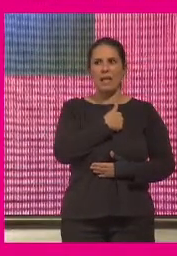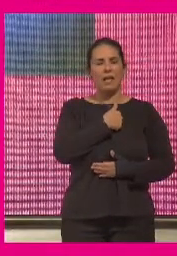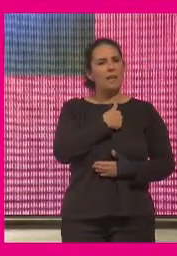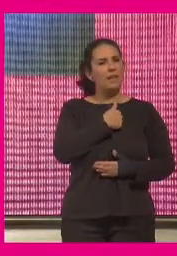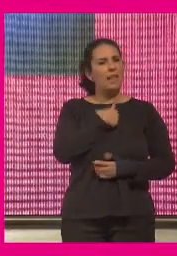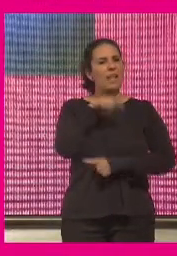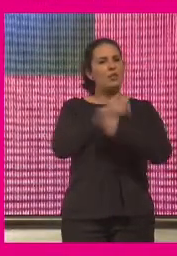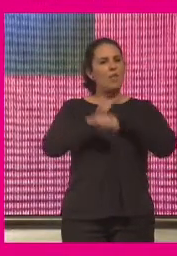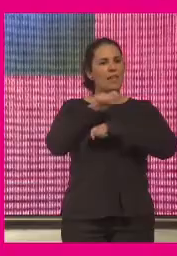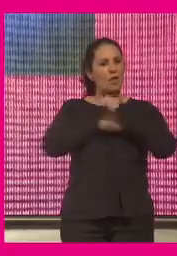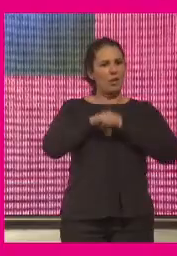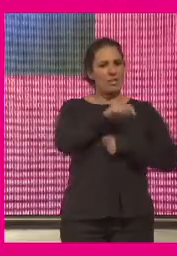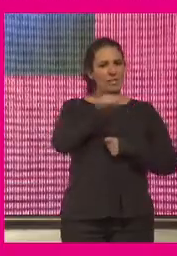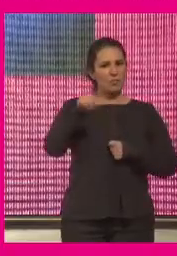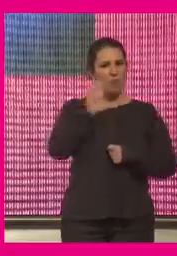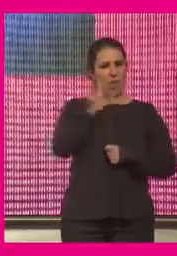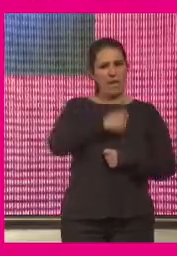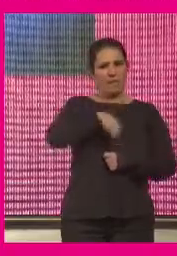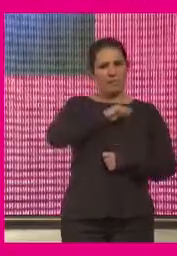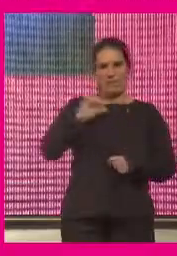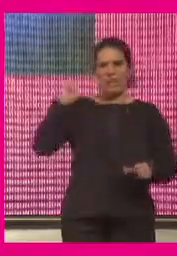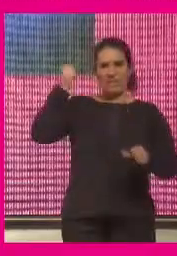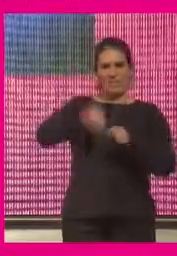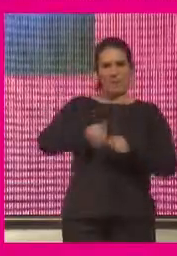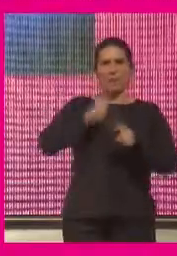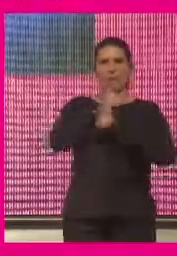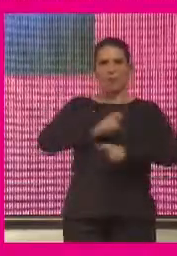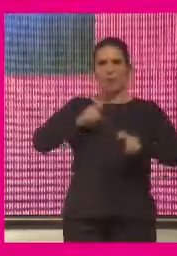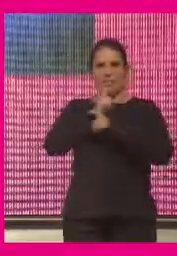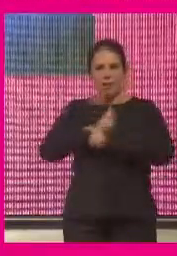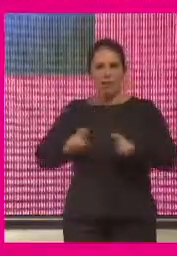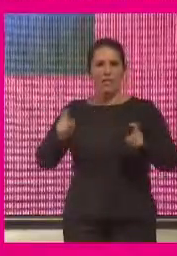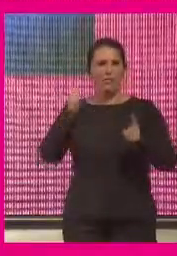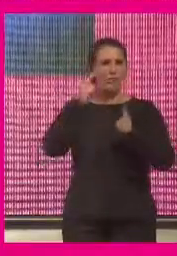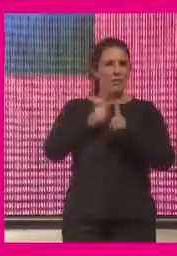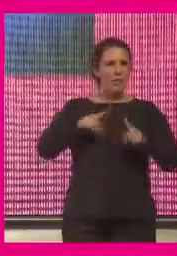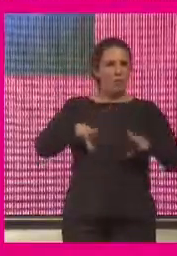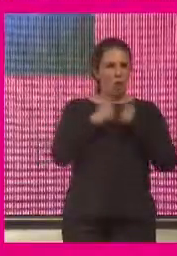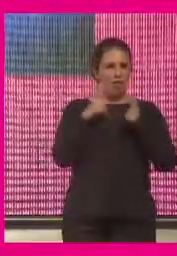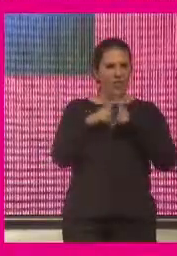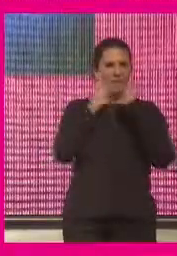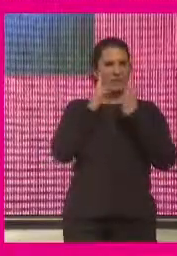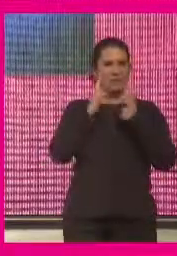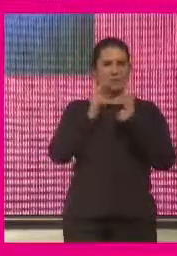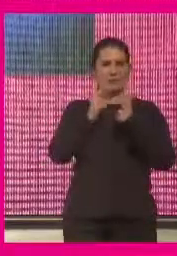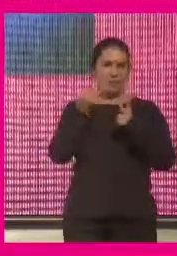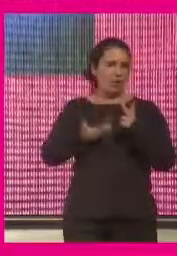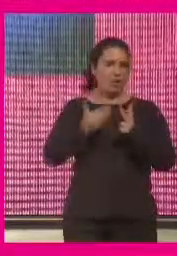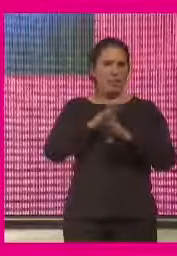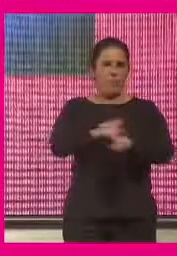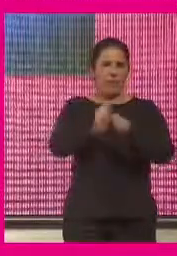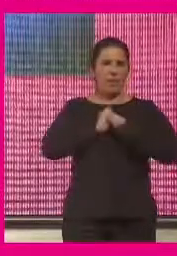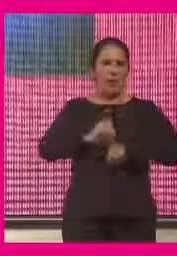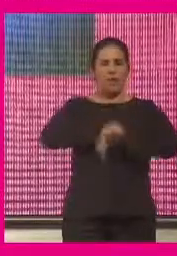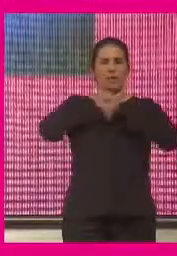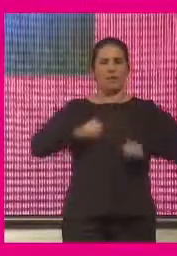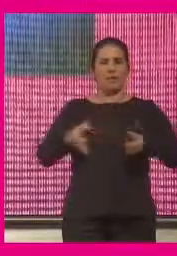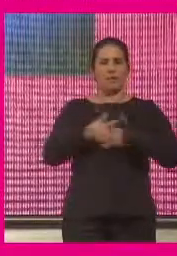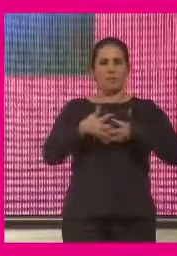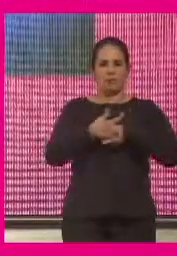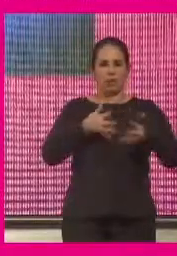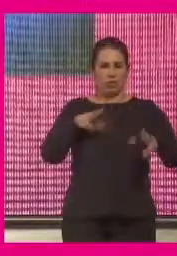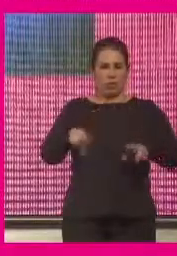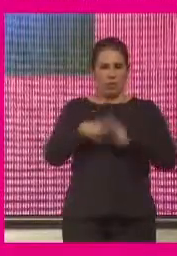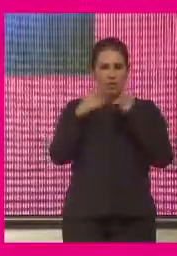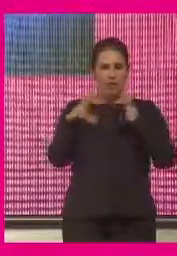asociacionismo tiene nuestro país ha tenido siempre las fundaciones y las asociaciones son claves para la recuperación de un ecosistema social y nos hace